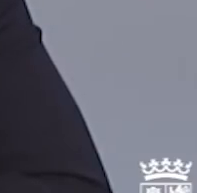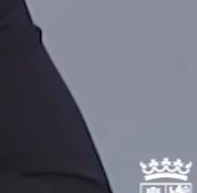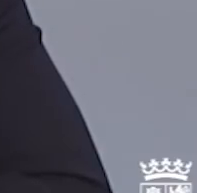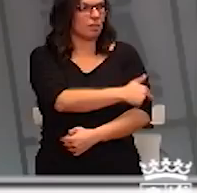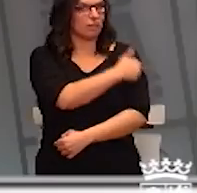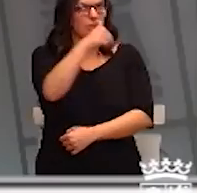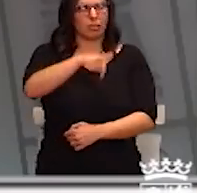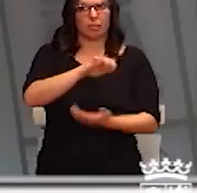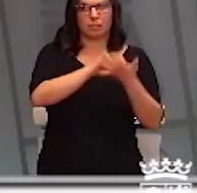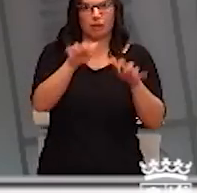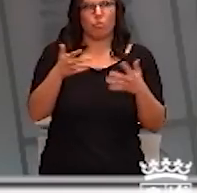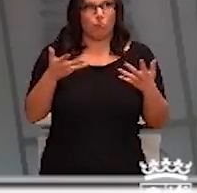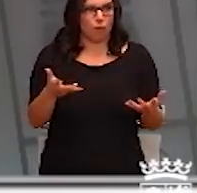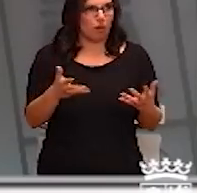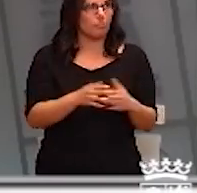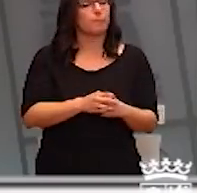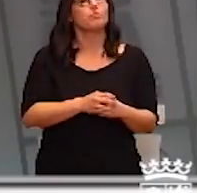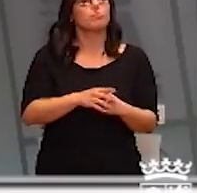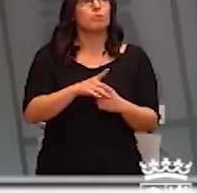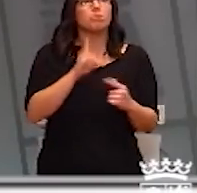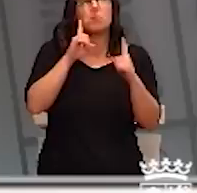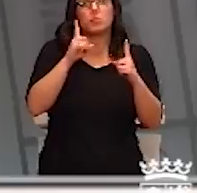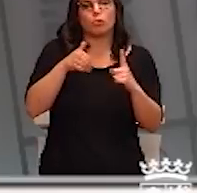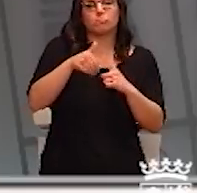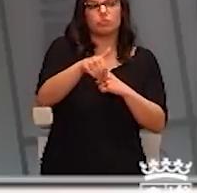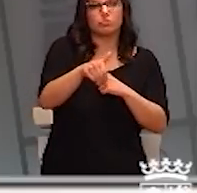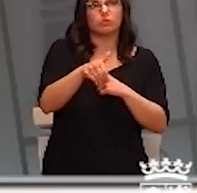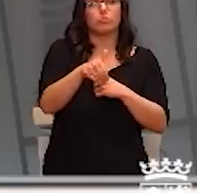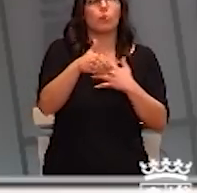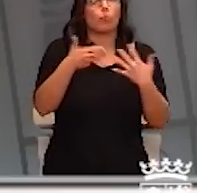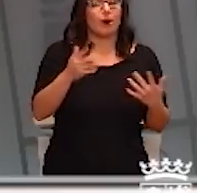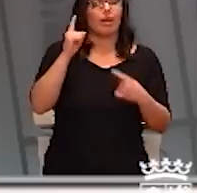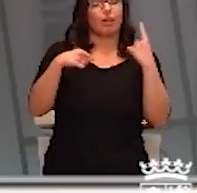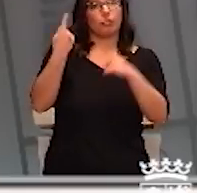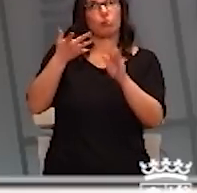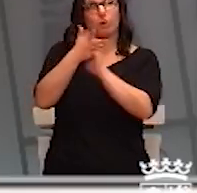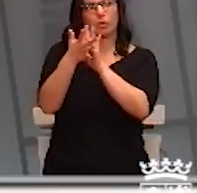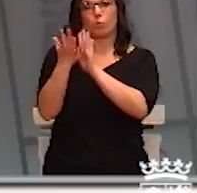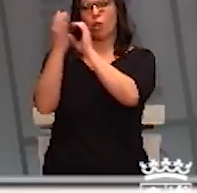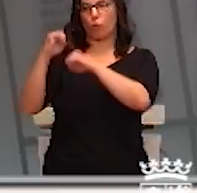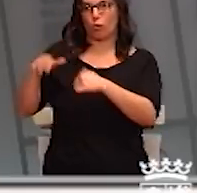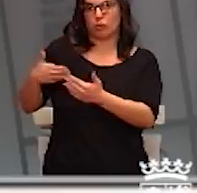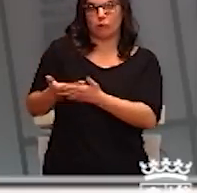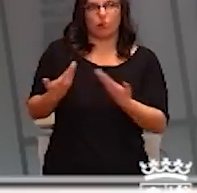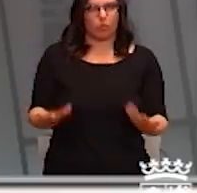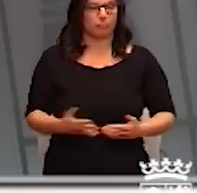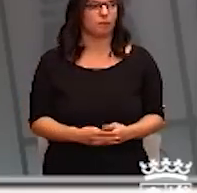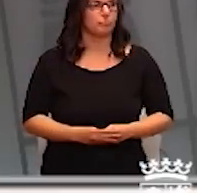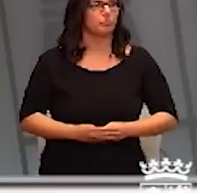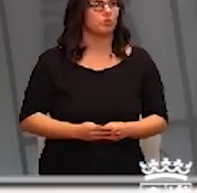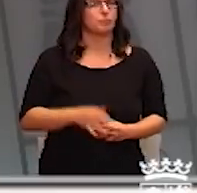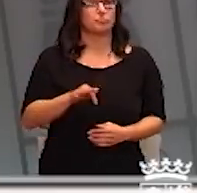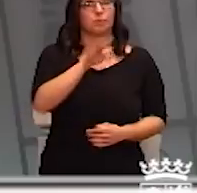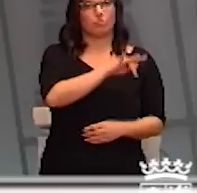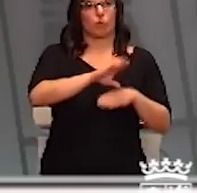Castilla y León y cuáles son nuestras previsiones. Y luego pasaremos a comentar los acuerdos que hasta el momento hemos tomado. Bueno, buenos días